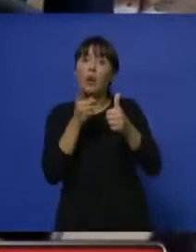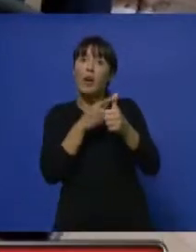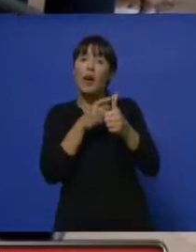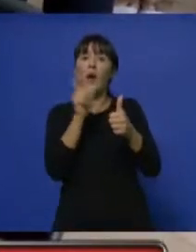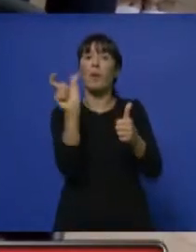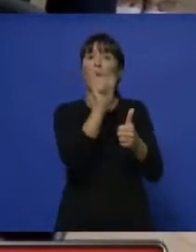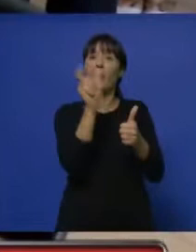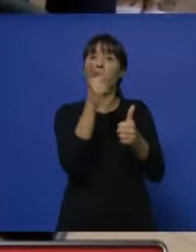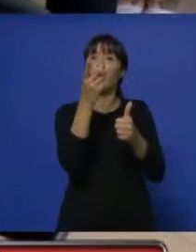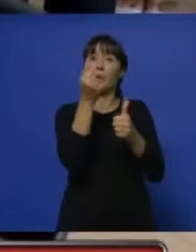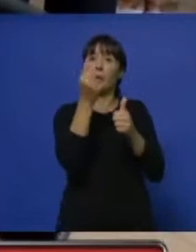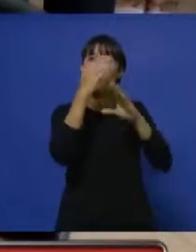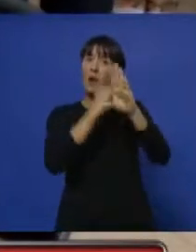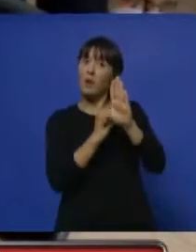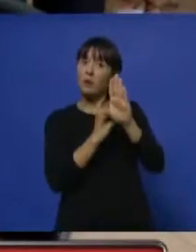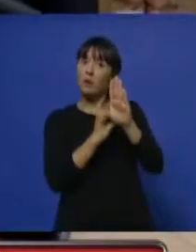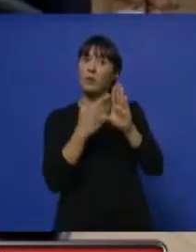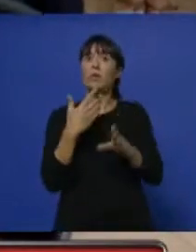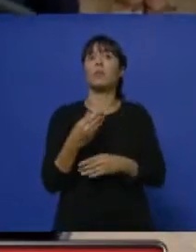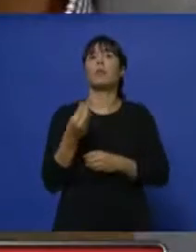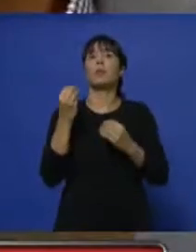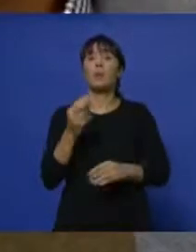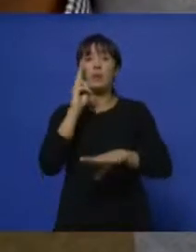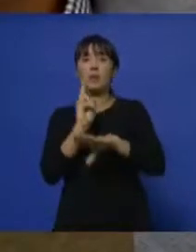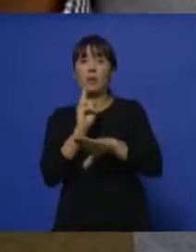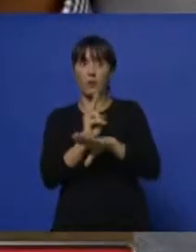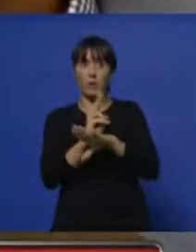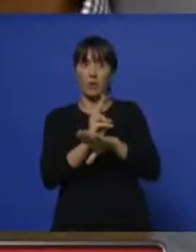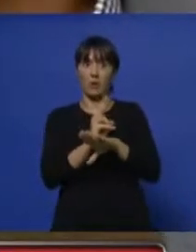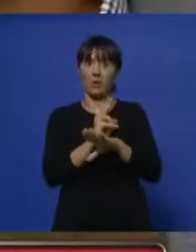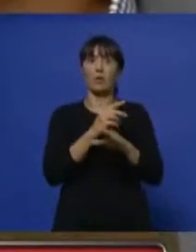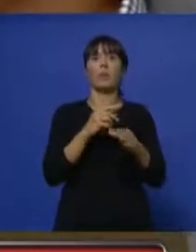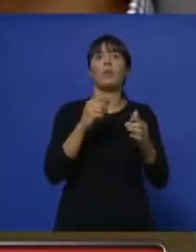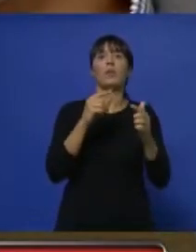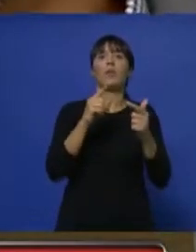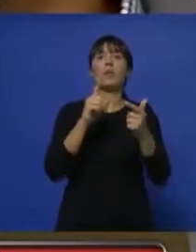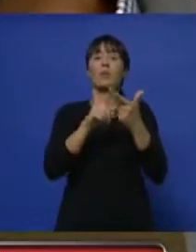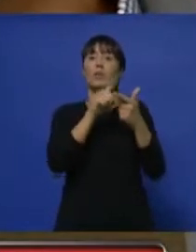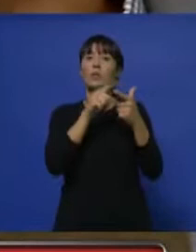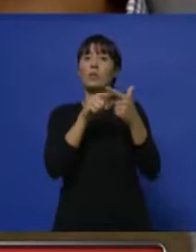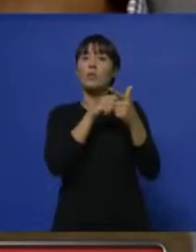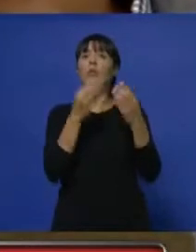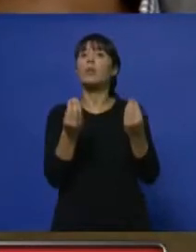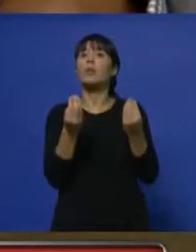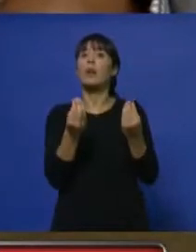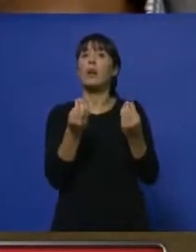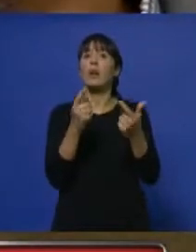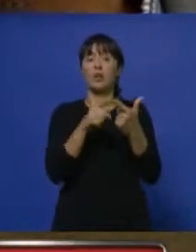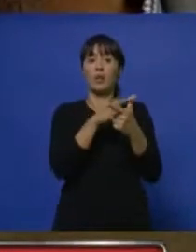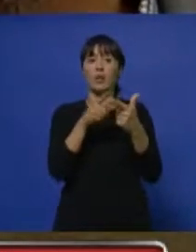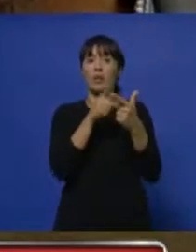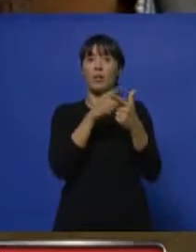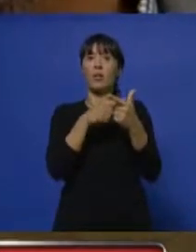más barato y por una cuestión de seguridad. Ambas cuestiones tienen mucho que ver con la posibilidad efectiva